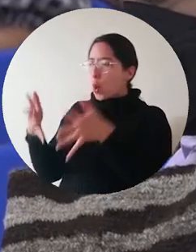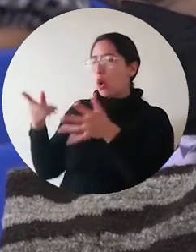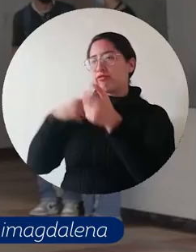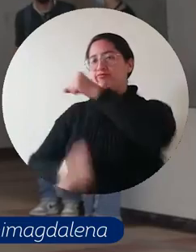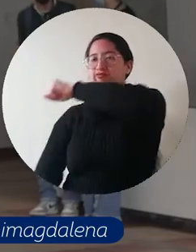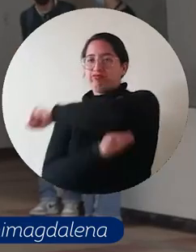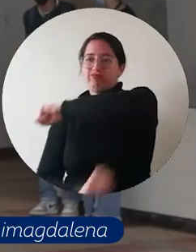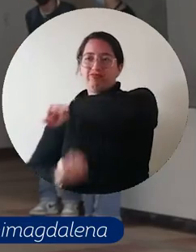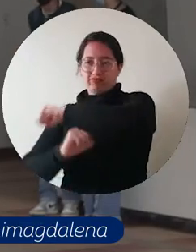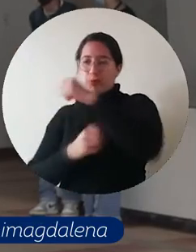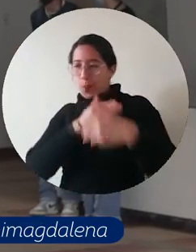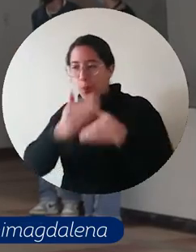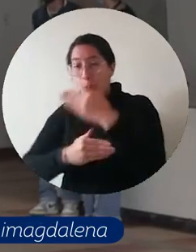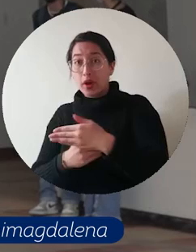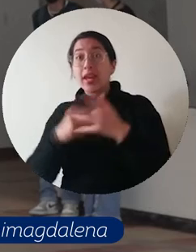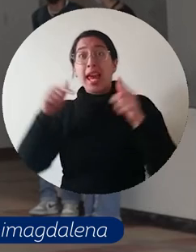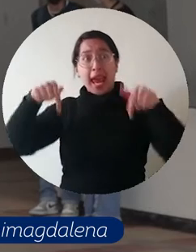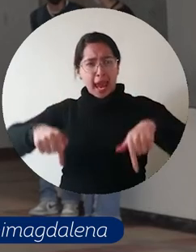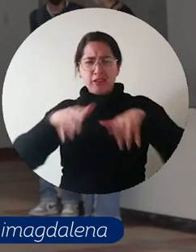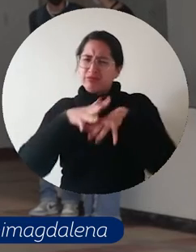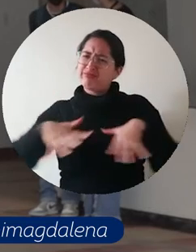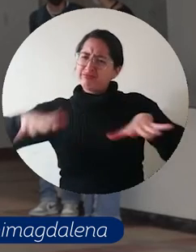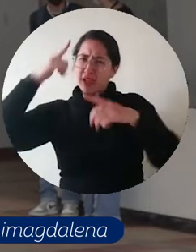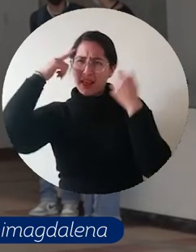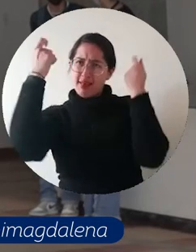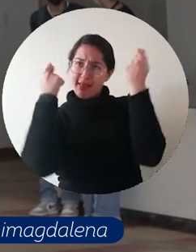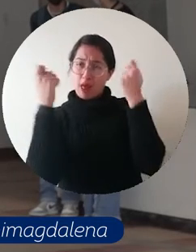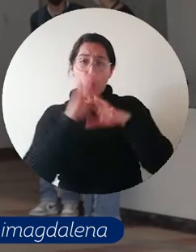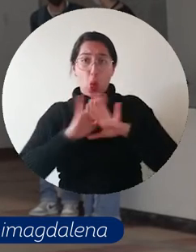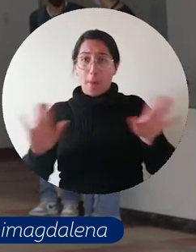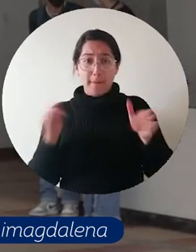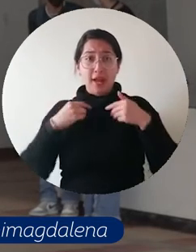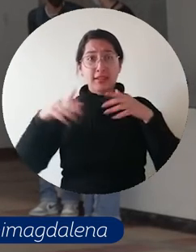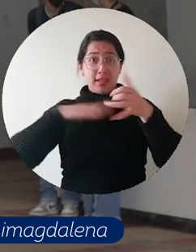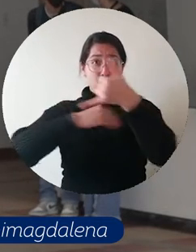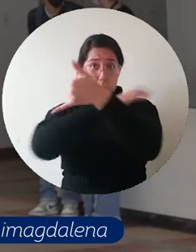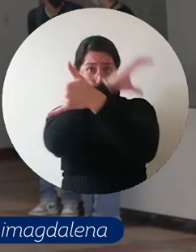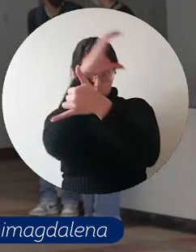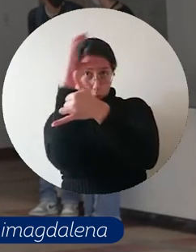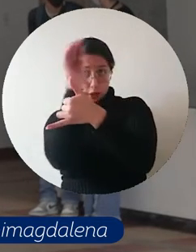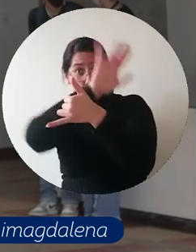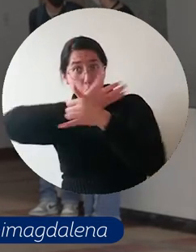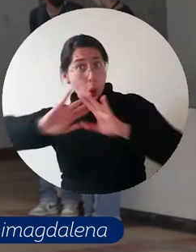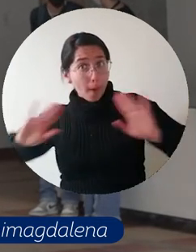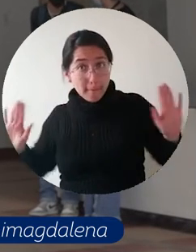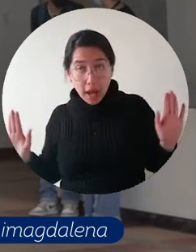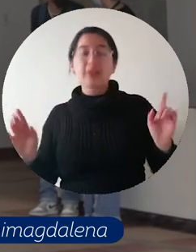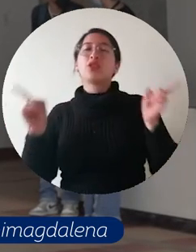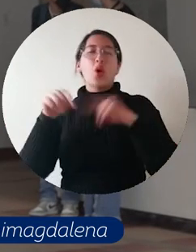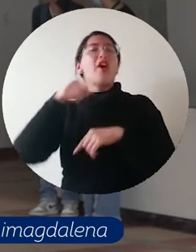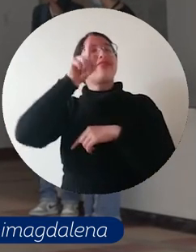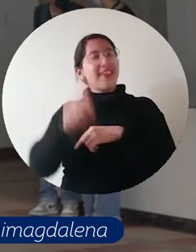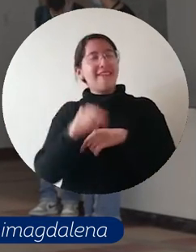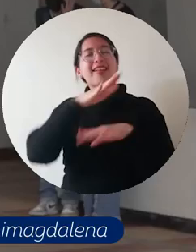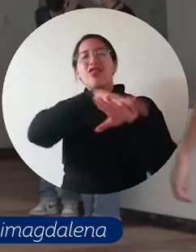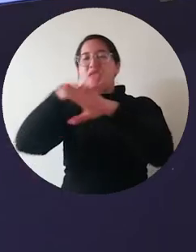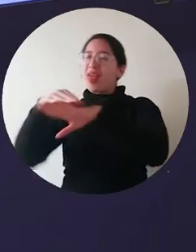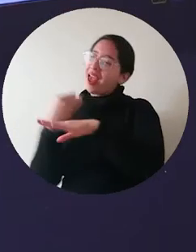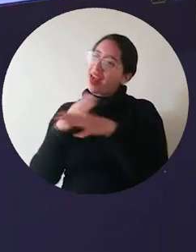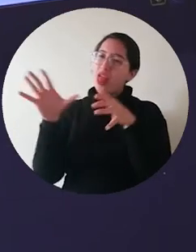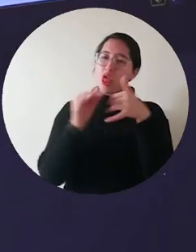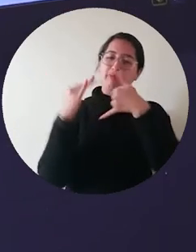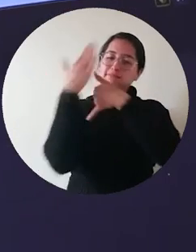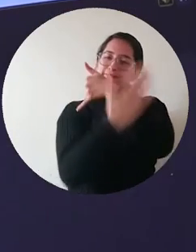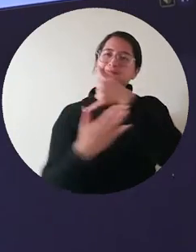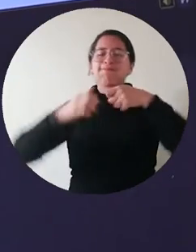conversatorio se hizo como una estrategia para toda la población, no solamente de la región Caribe, sino para informar a todo el país